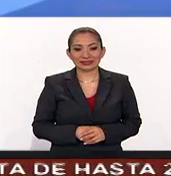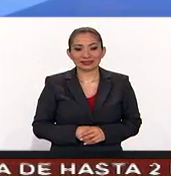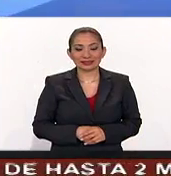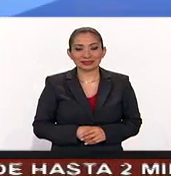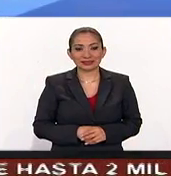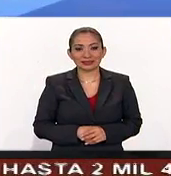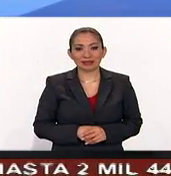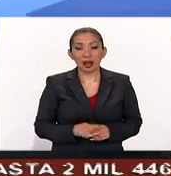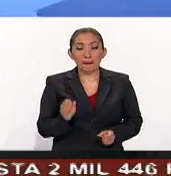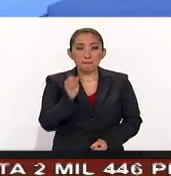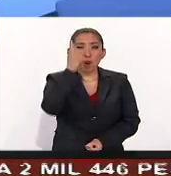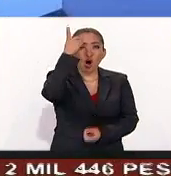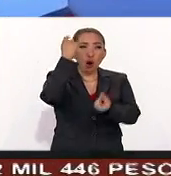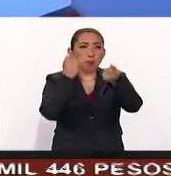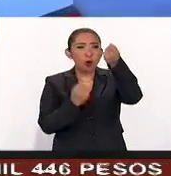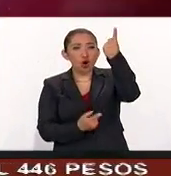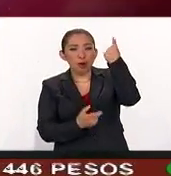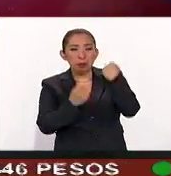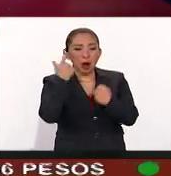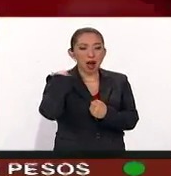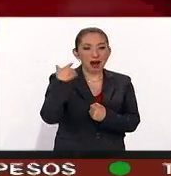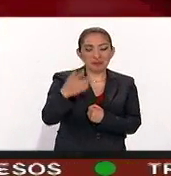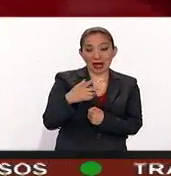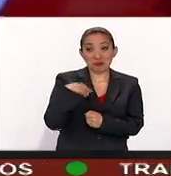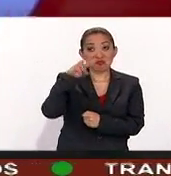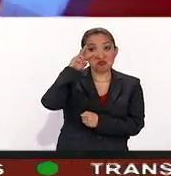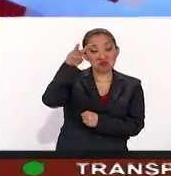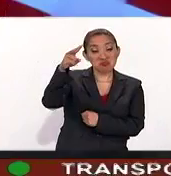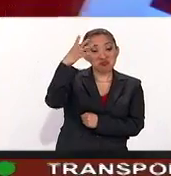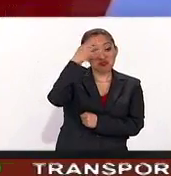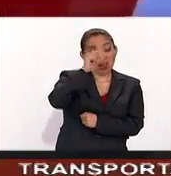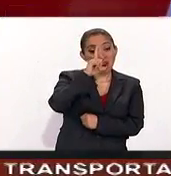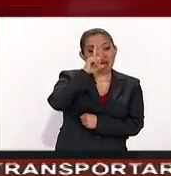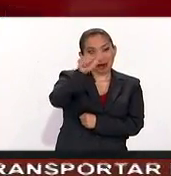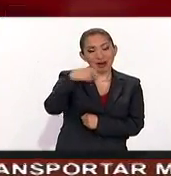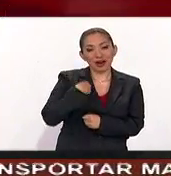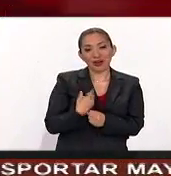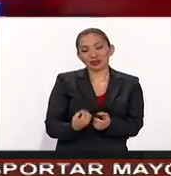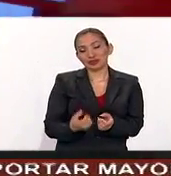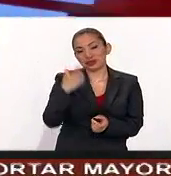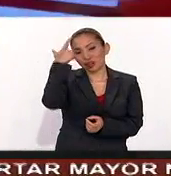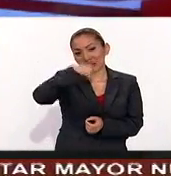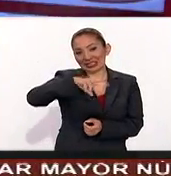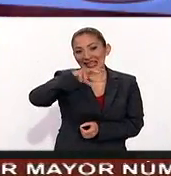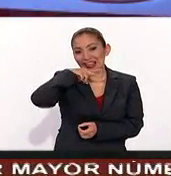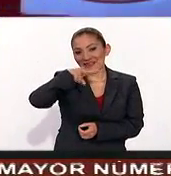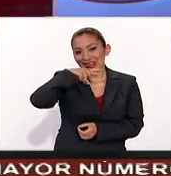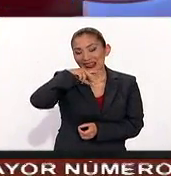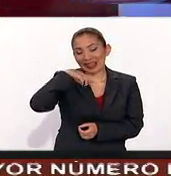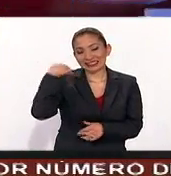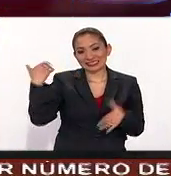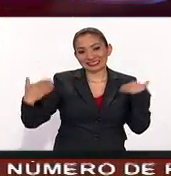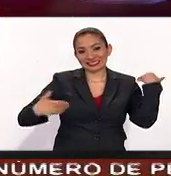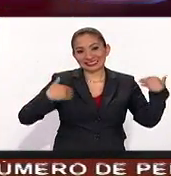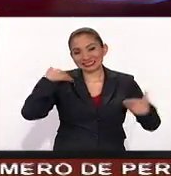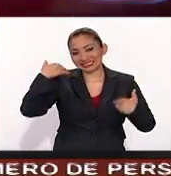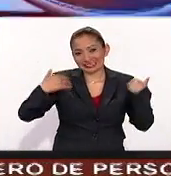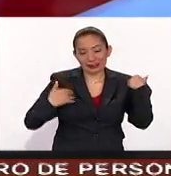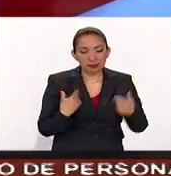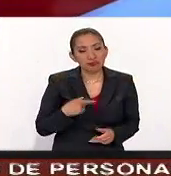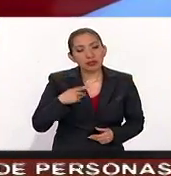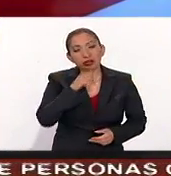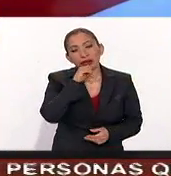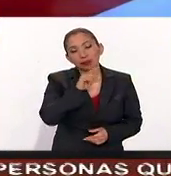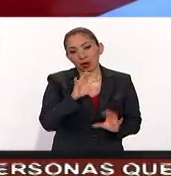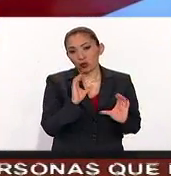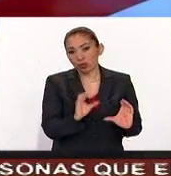Los fuegos pirotécnicos son uno de los elementos que dan luz a esta noche de Navidad, que alegran la noche de Navidad, pero